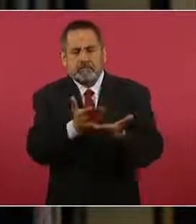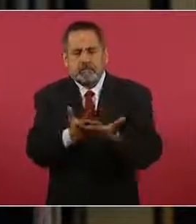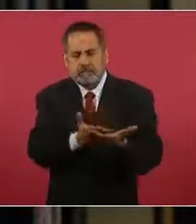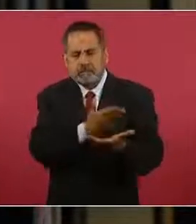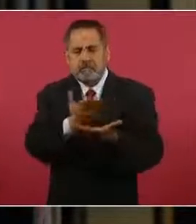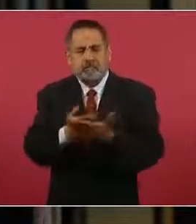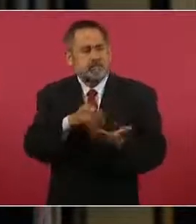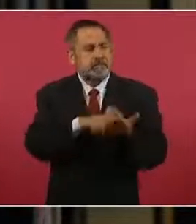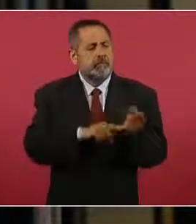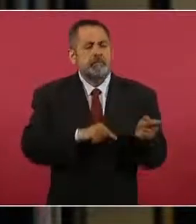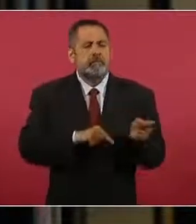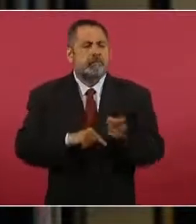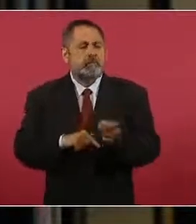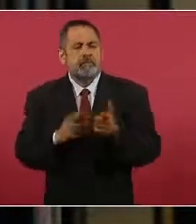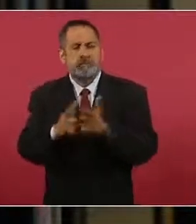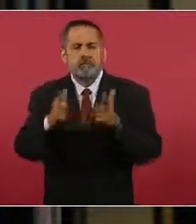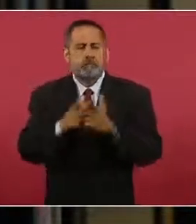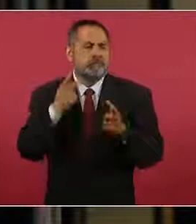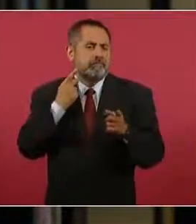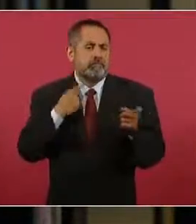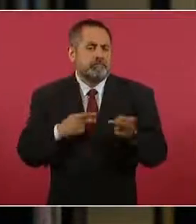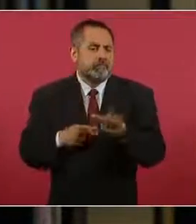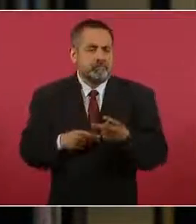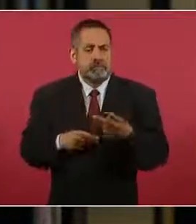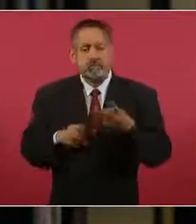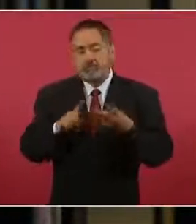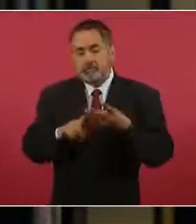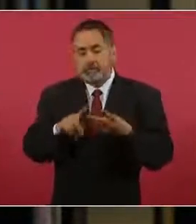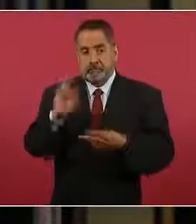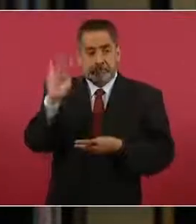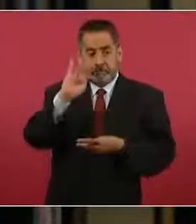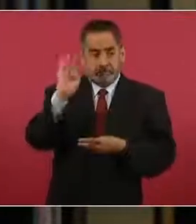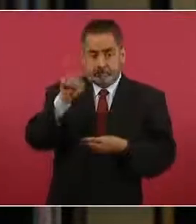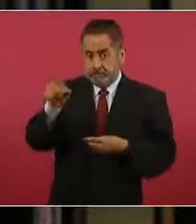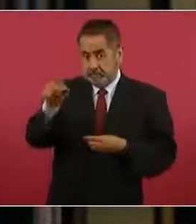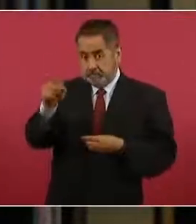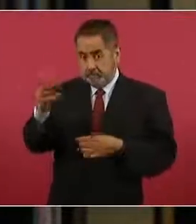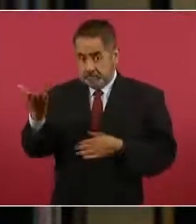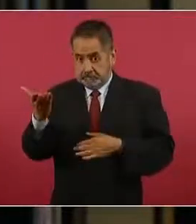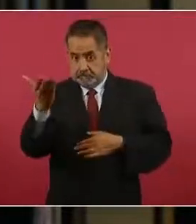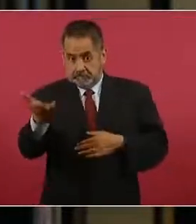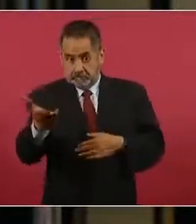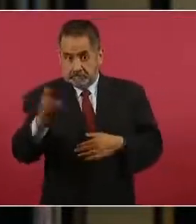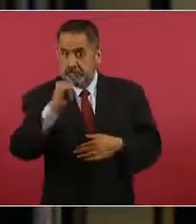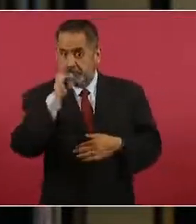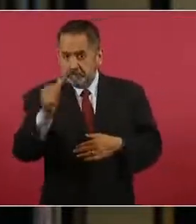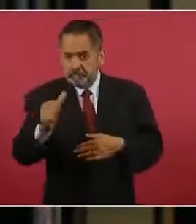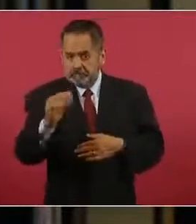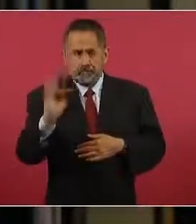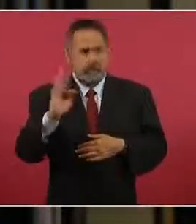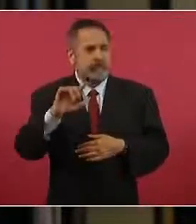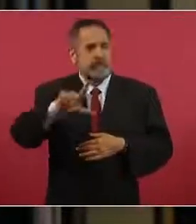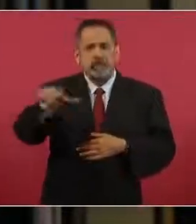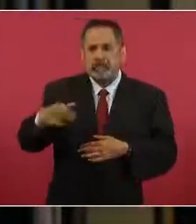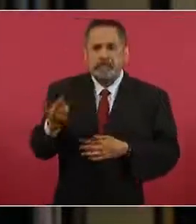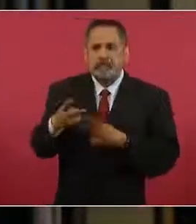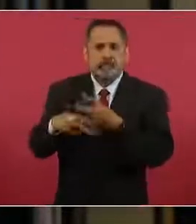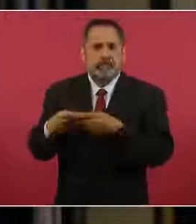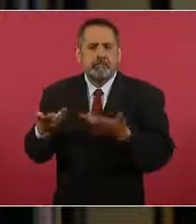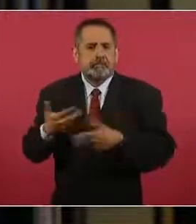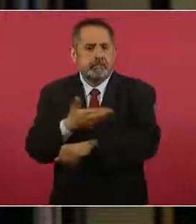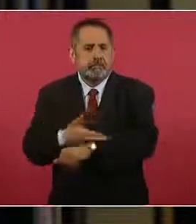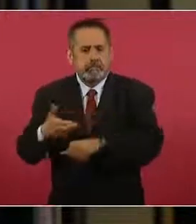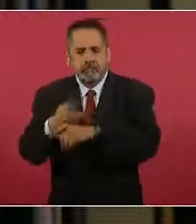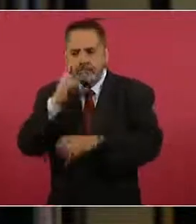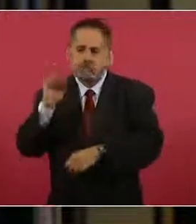presentan los partidos de oposición? Y, presidente, de no aprobarse su iniciativa que usted presenta, ¿qué acciones emprendería su gobierno para